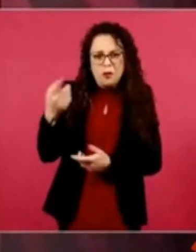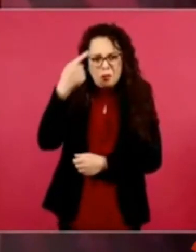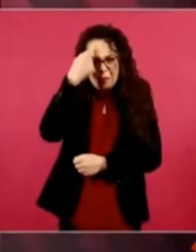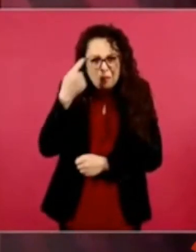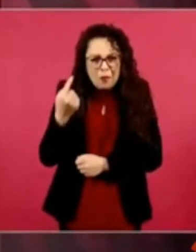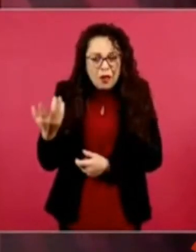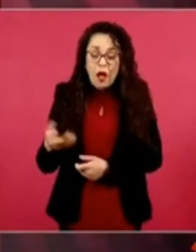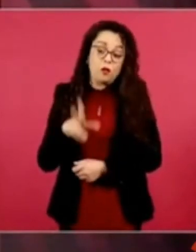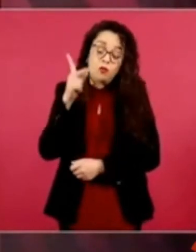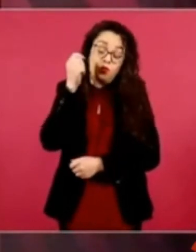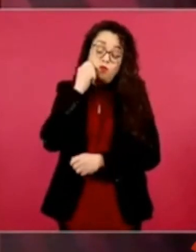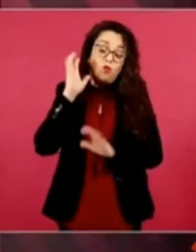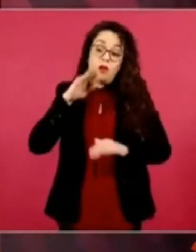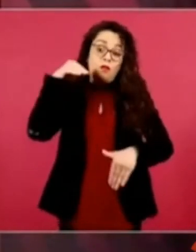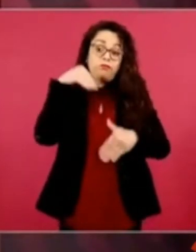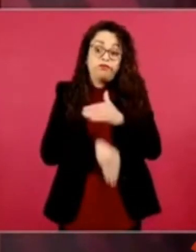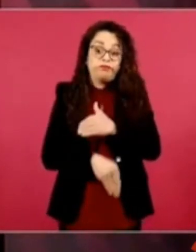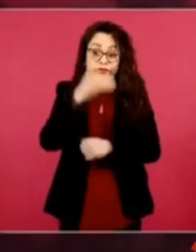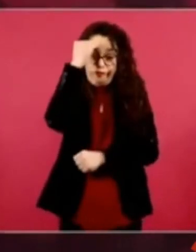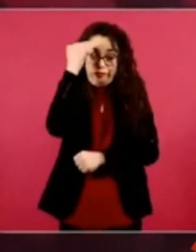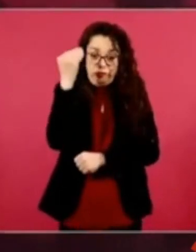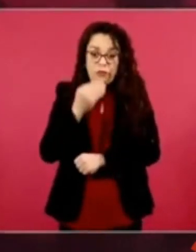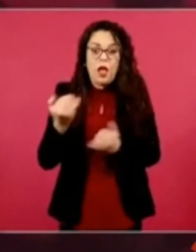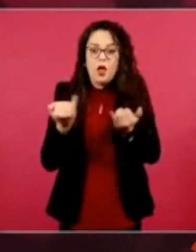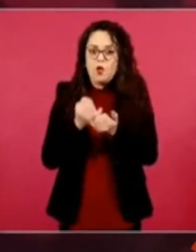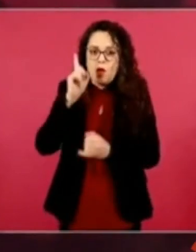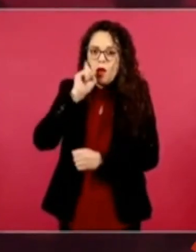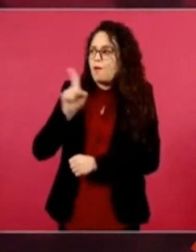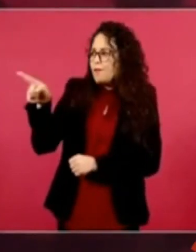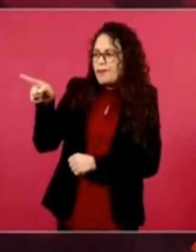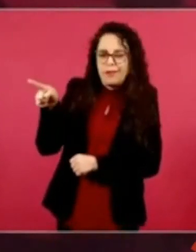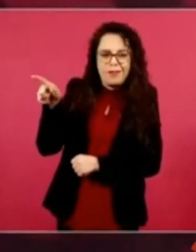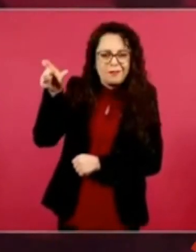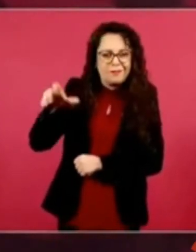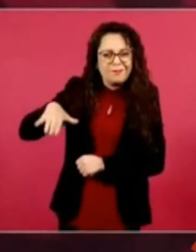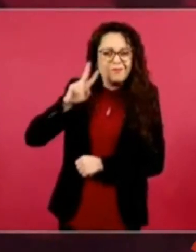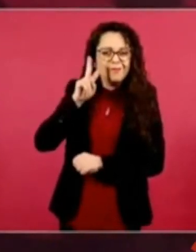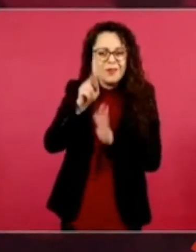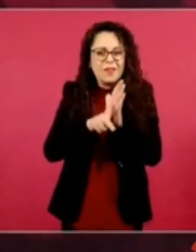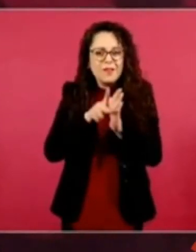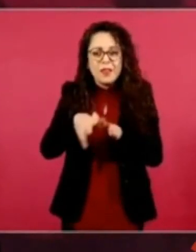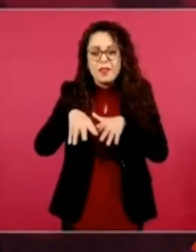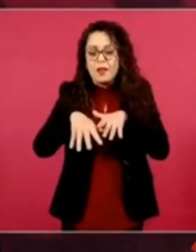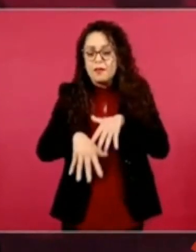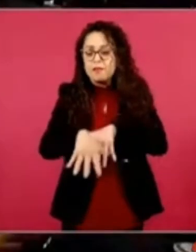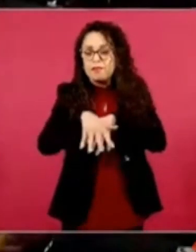Es como la señora también de la marcha, es decir, pues que van a quitar la propiedad privada.